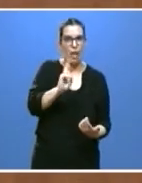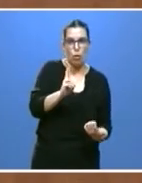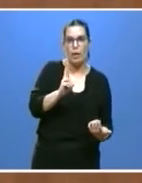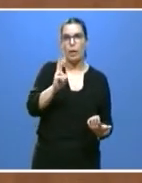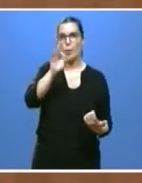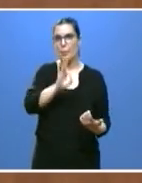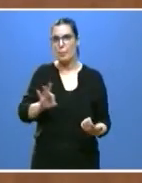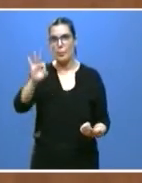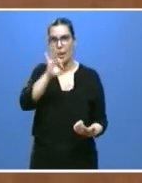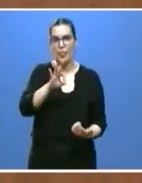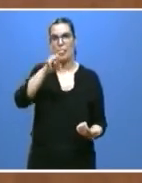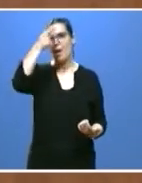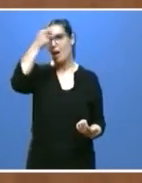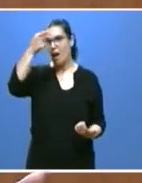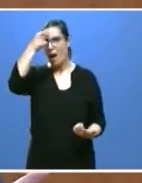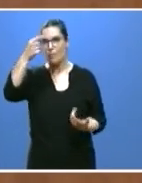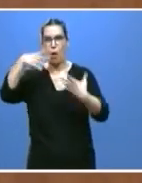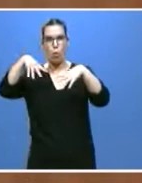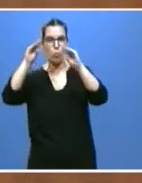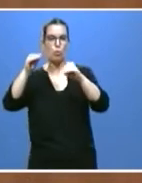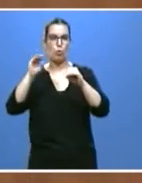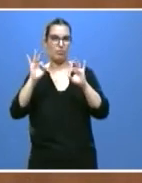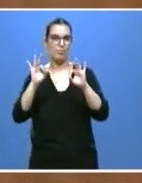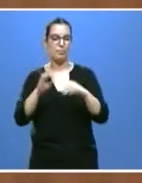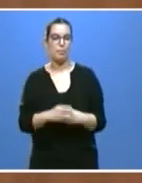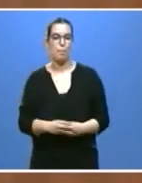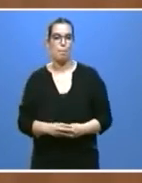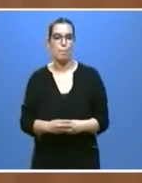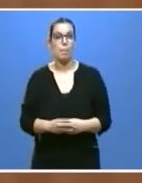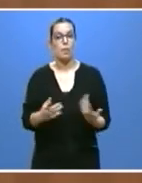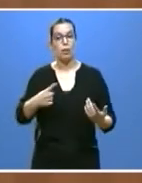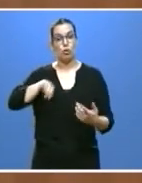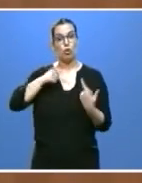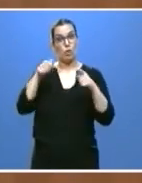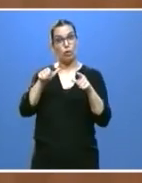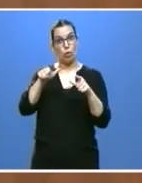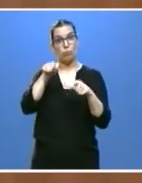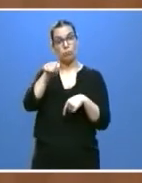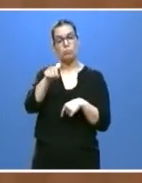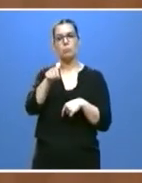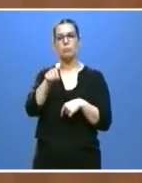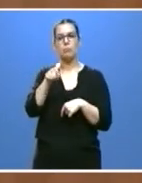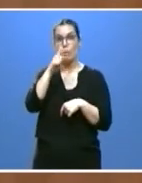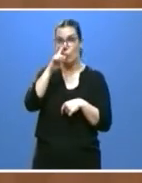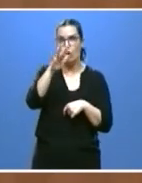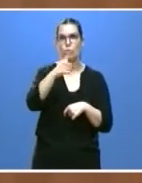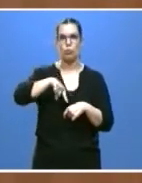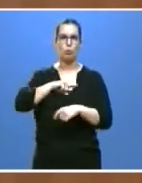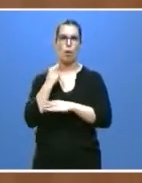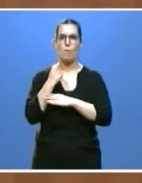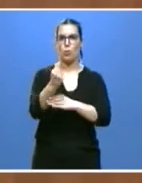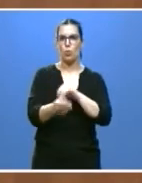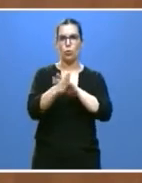Valencia, Ávila y Burgos. Al que vamos a seguir apoyando en los próximos años para que siga